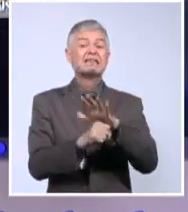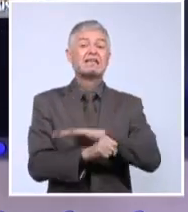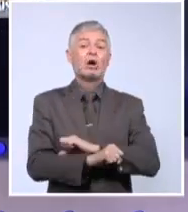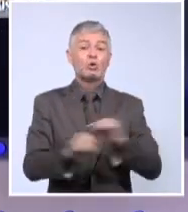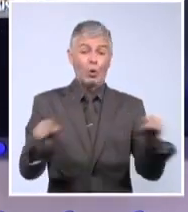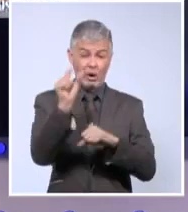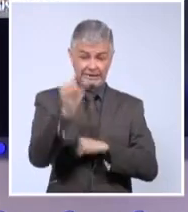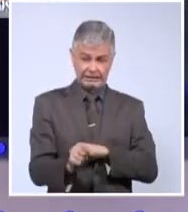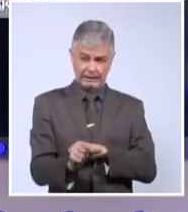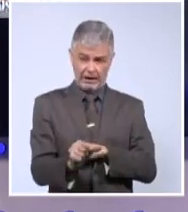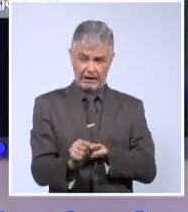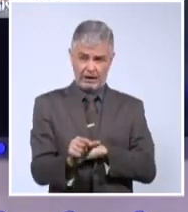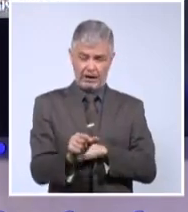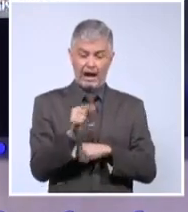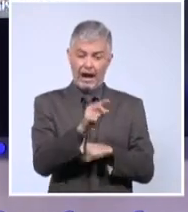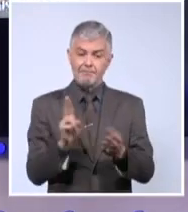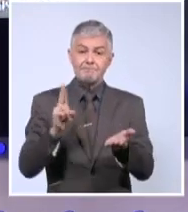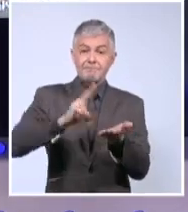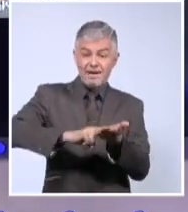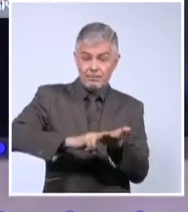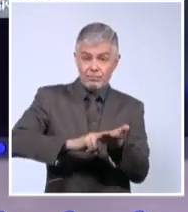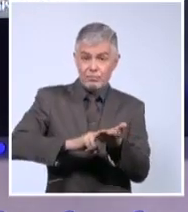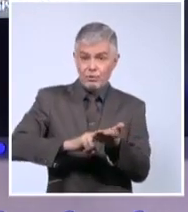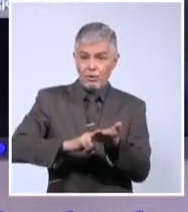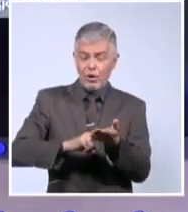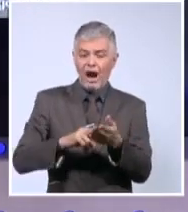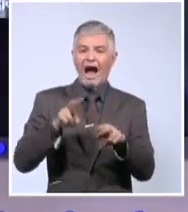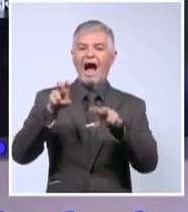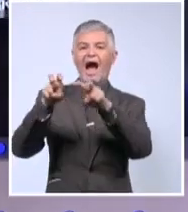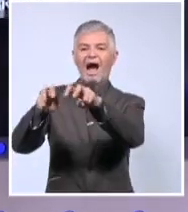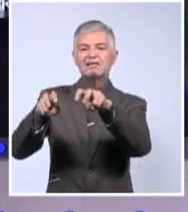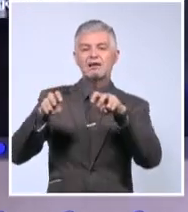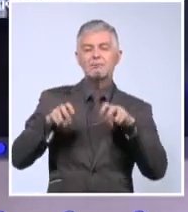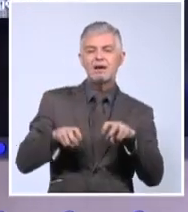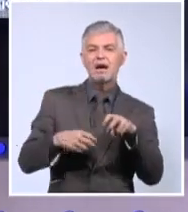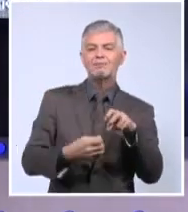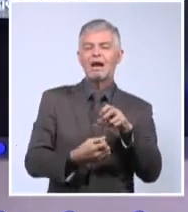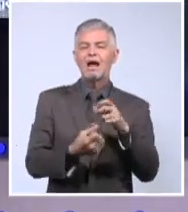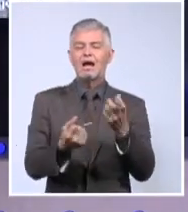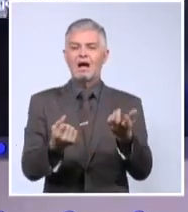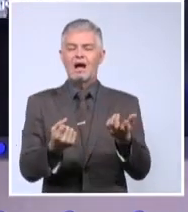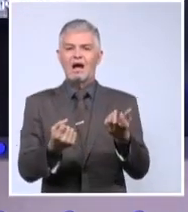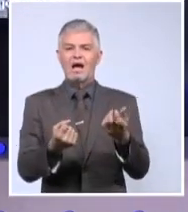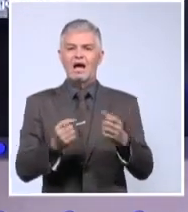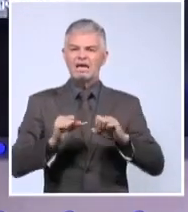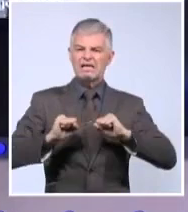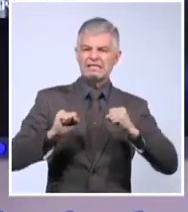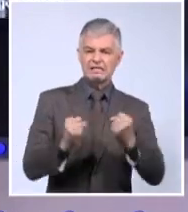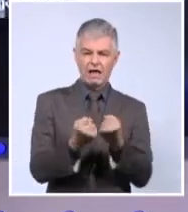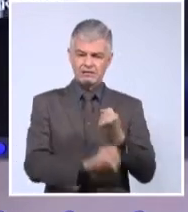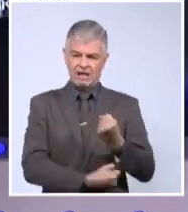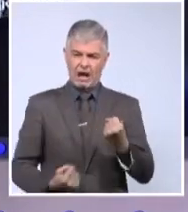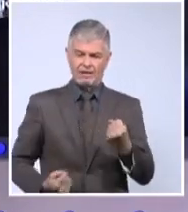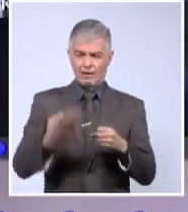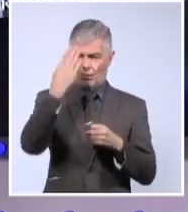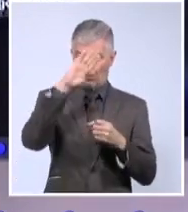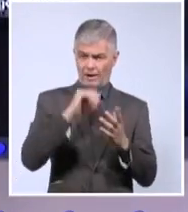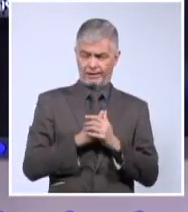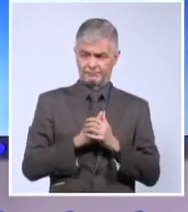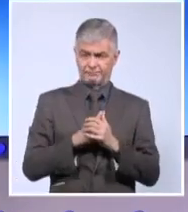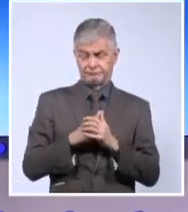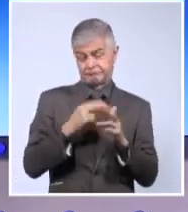Terrorista asociado a la creación de la llamada Asamblea para la Resistencia de Cuba. ¿Qué busca esto con ese nombre así?